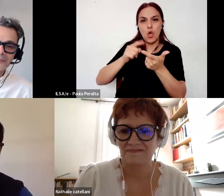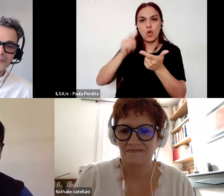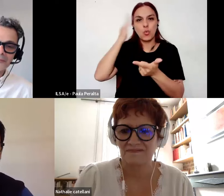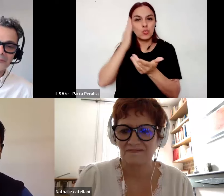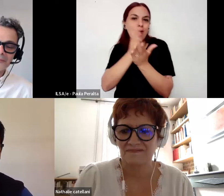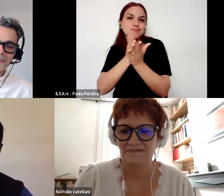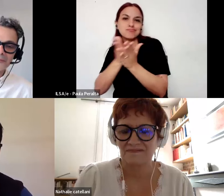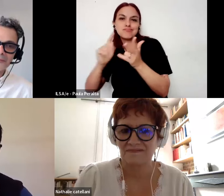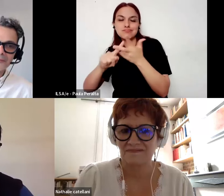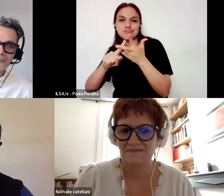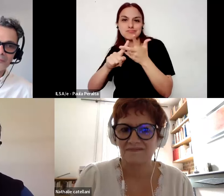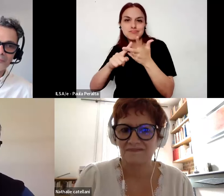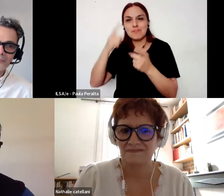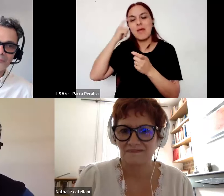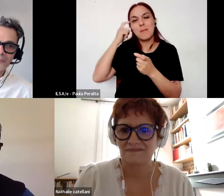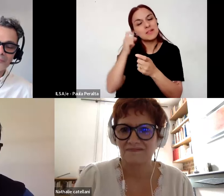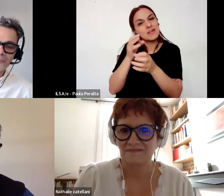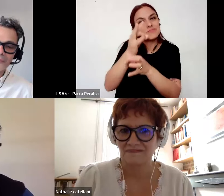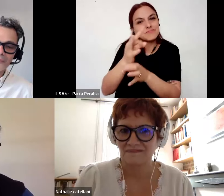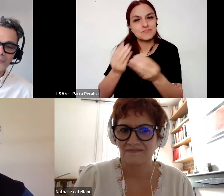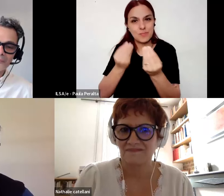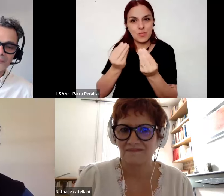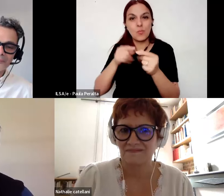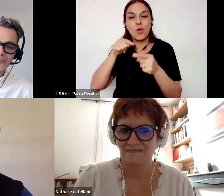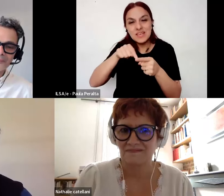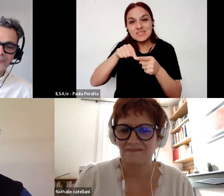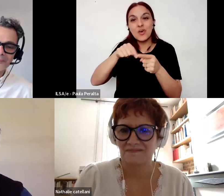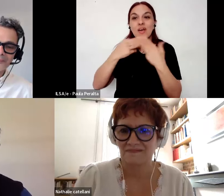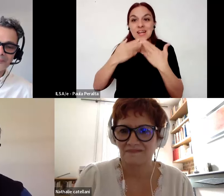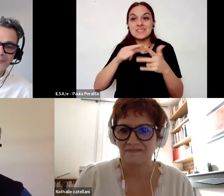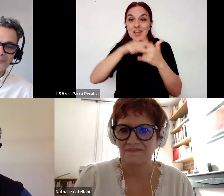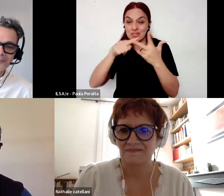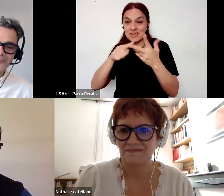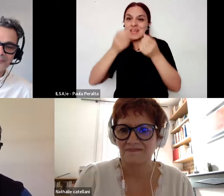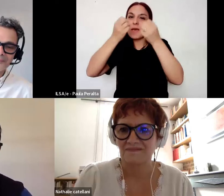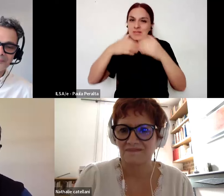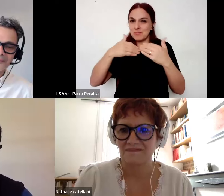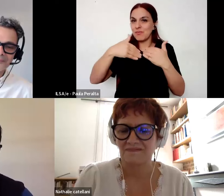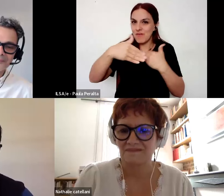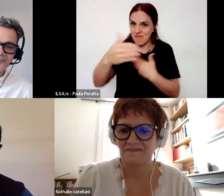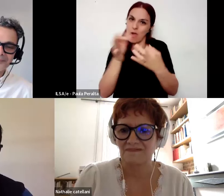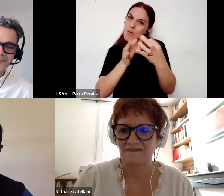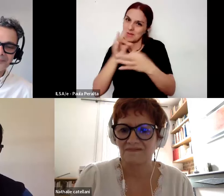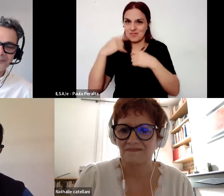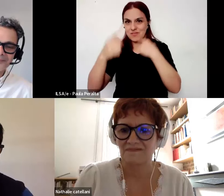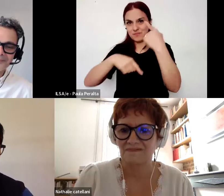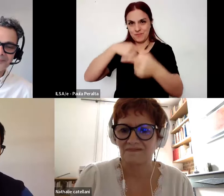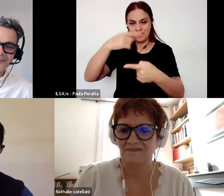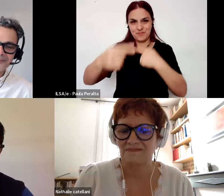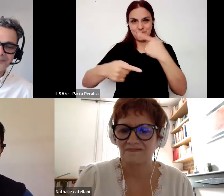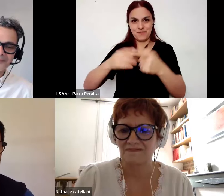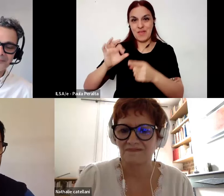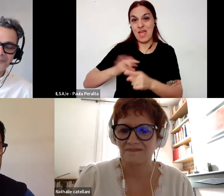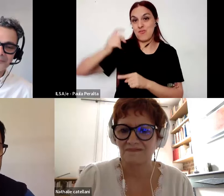a la producción de saberes sea el puntapié inicial de una conversación que continúa el año